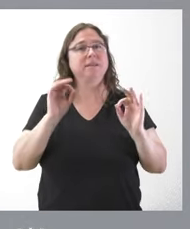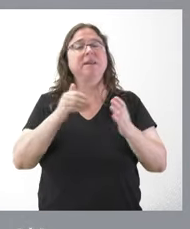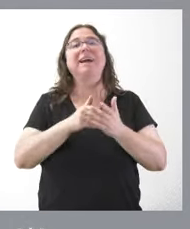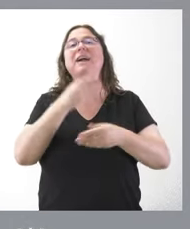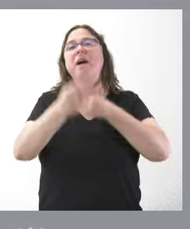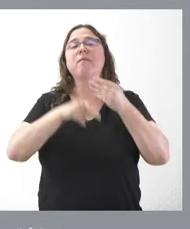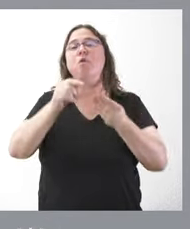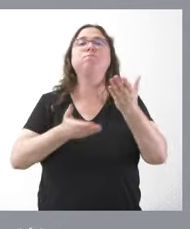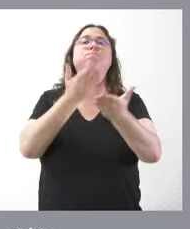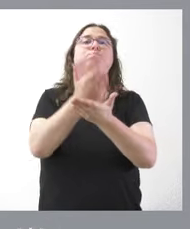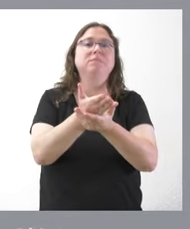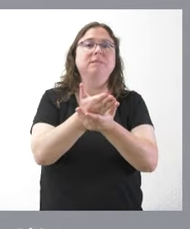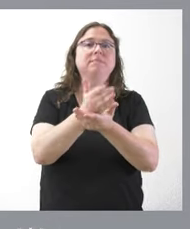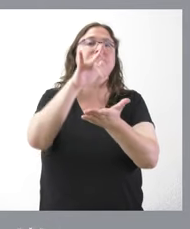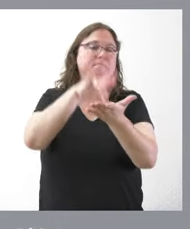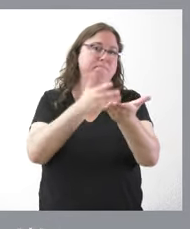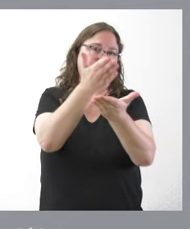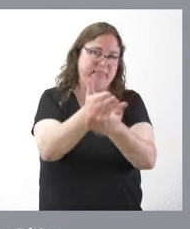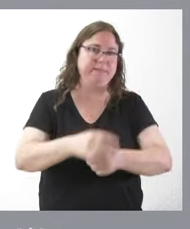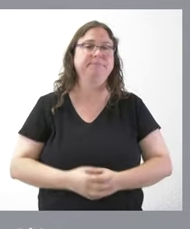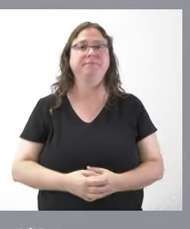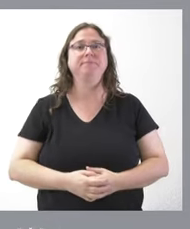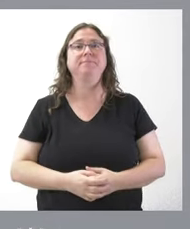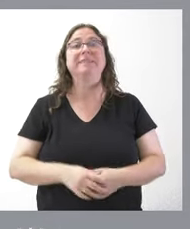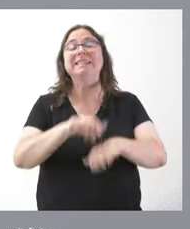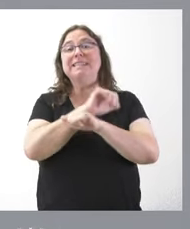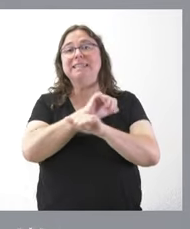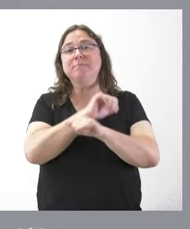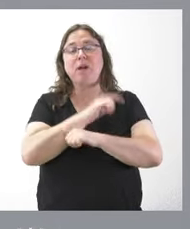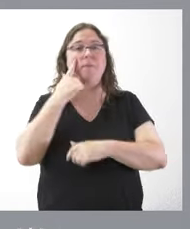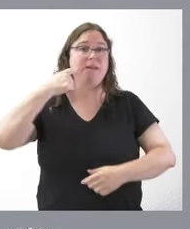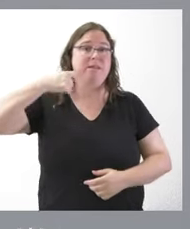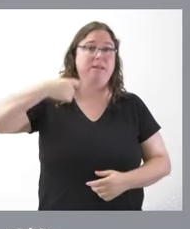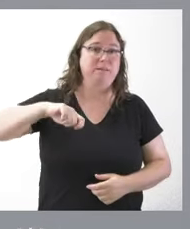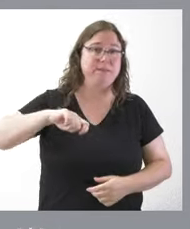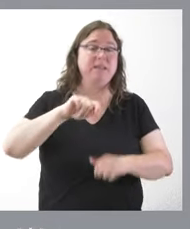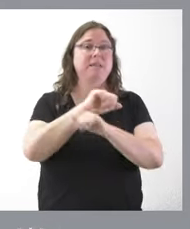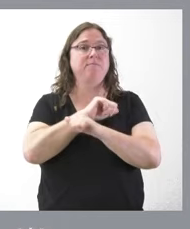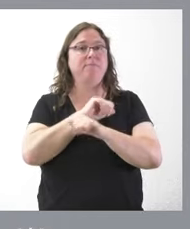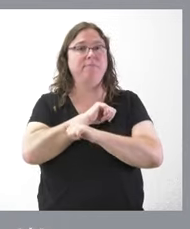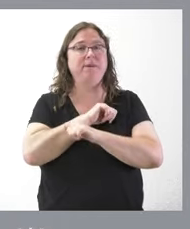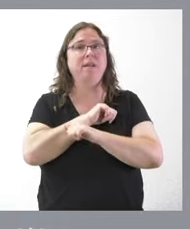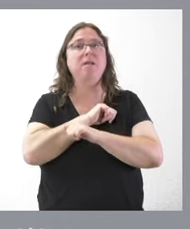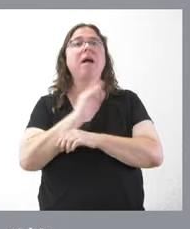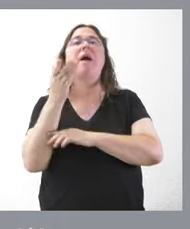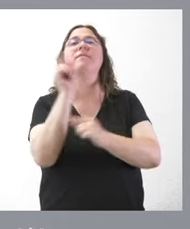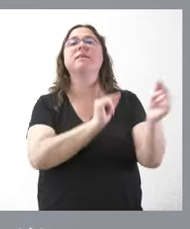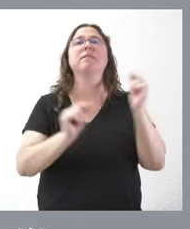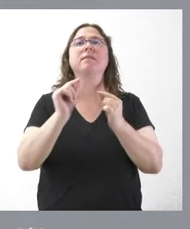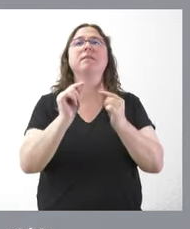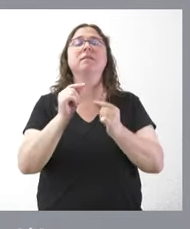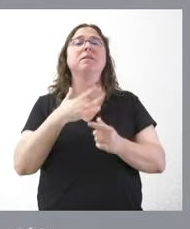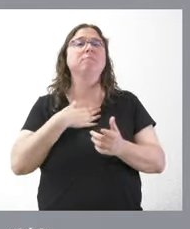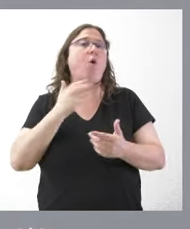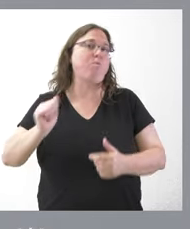lo que hacemos hoy es la solitud del mismo. Y esperamos, y así espera el presidente de la Junta de Castilla y León, y en esos términos va a preparar el debate, que sea una gran